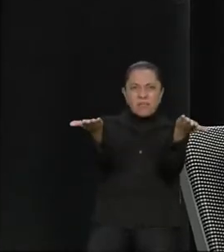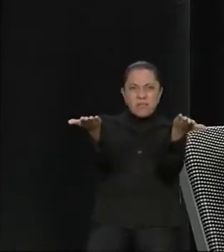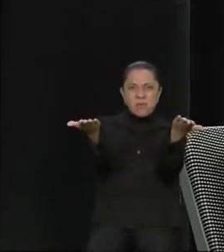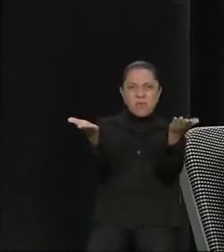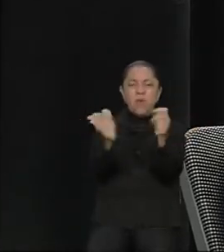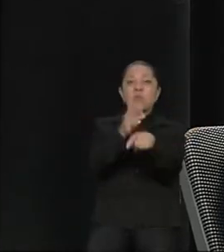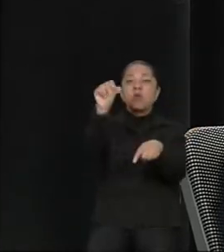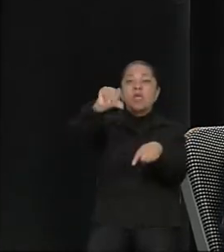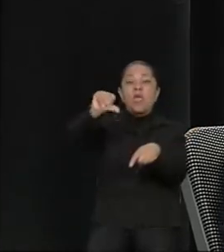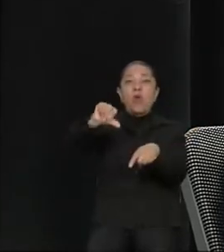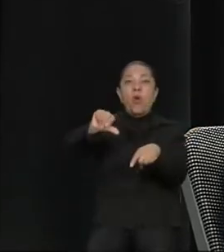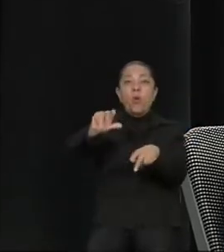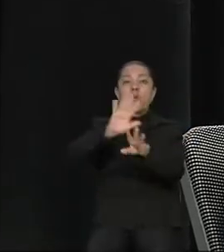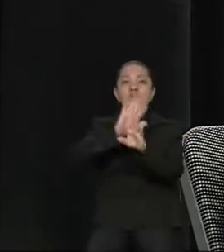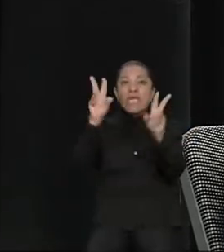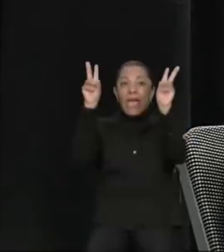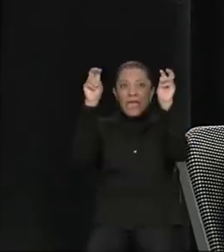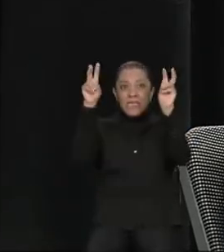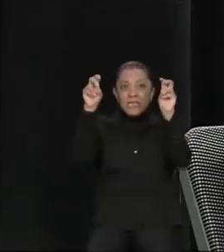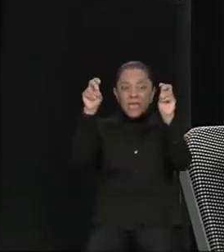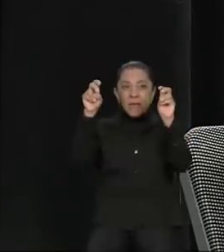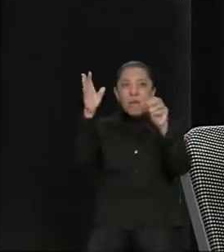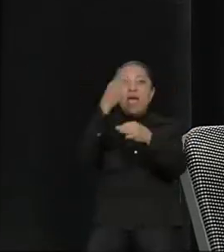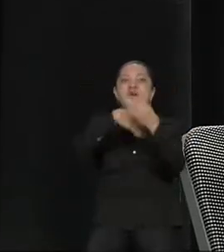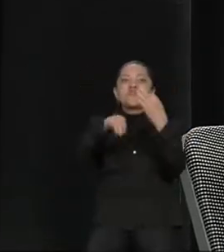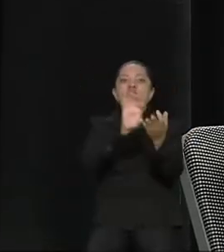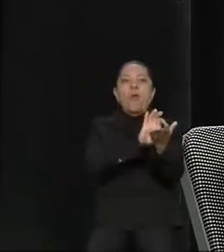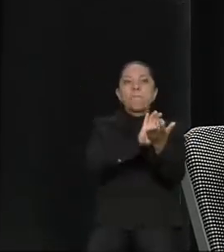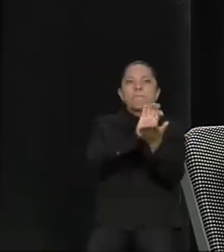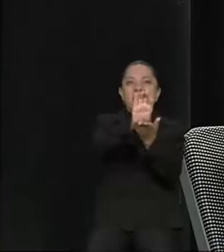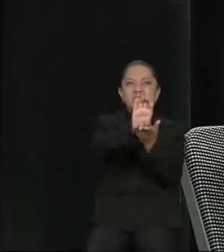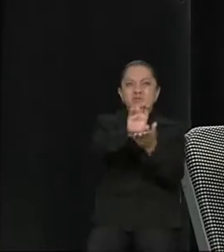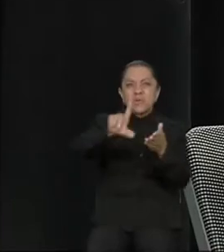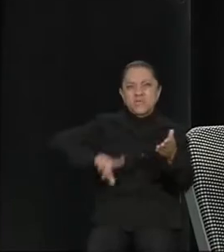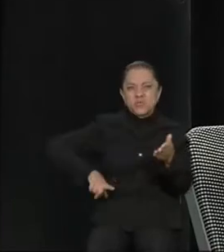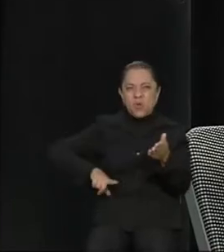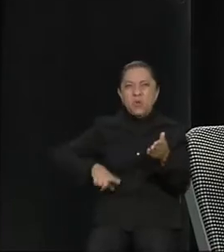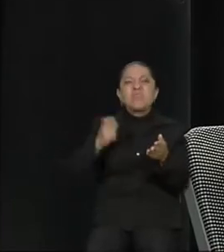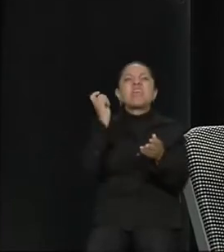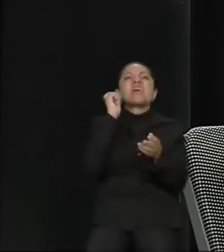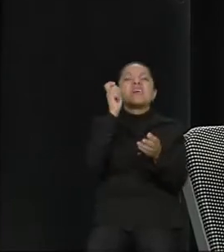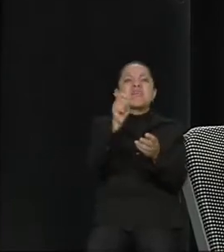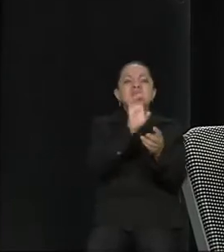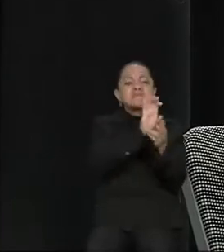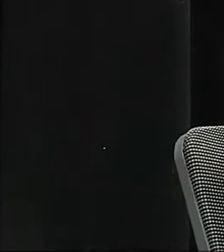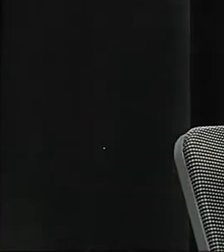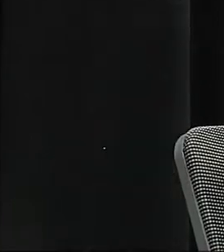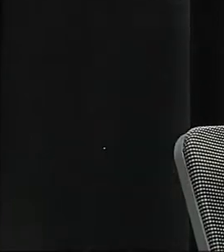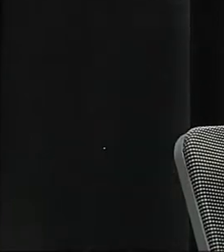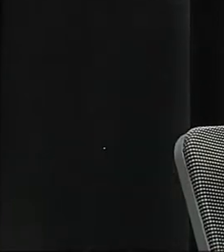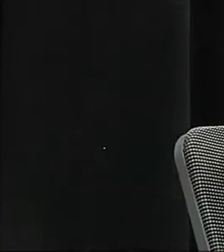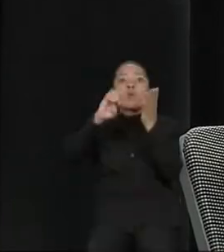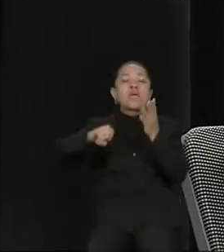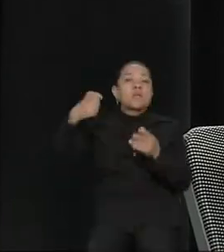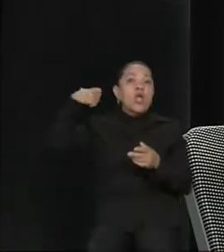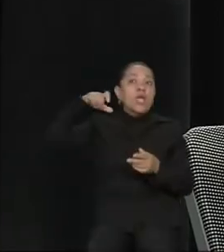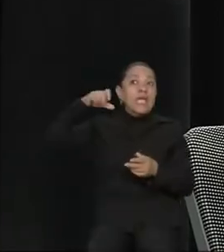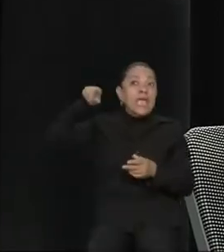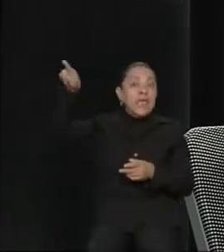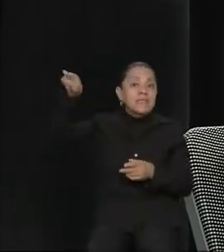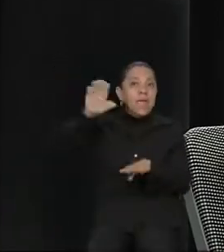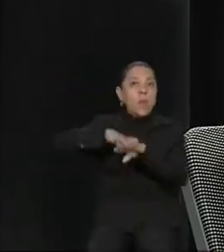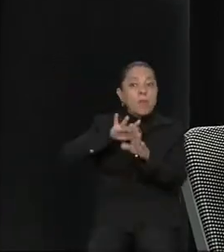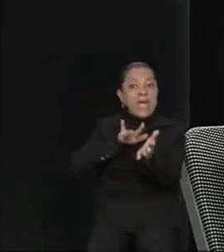reparto de todo el presupuesto, en qué rubros está, por ejemplo, Querétaro, dándole más énfasis y